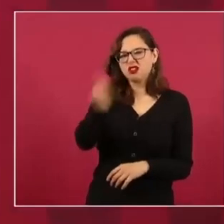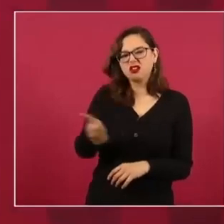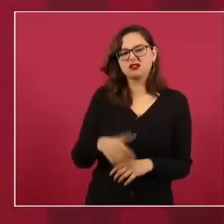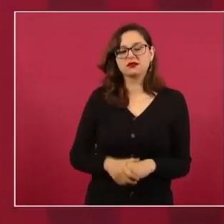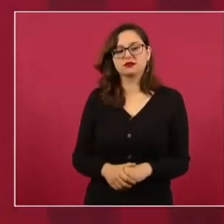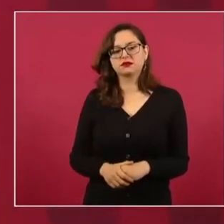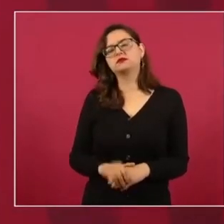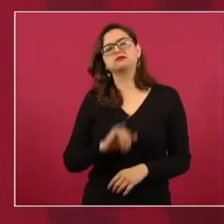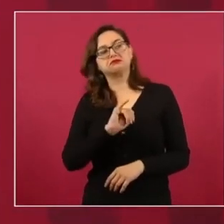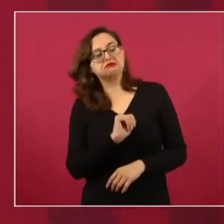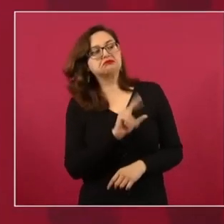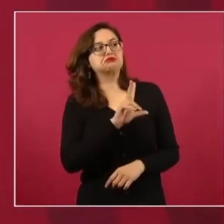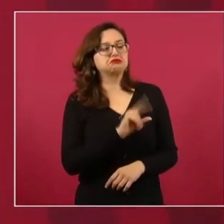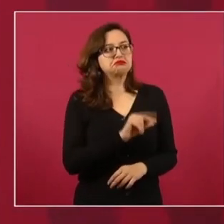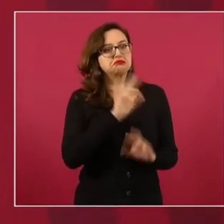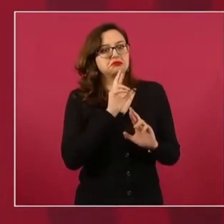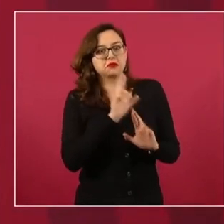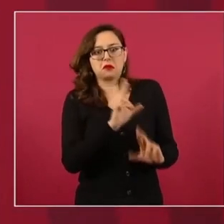Sí, no.